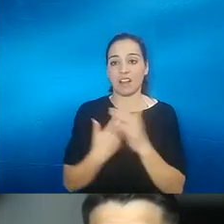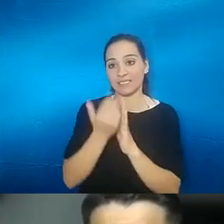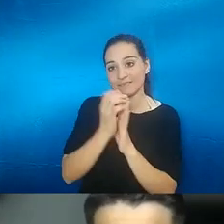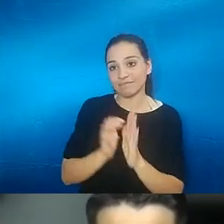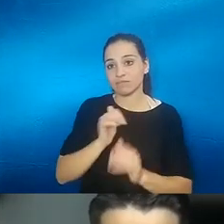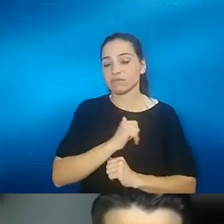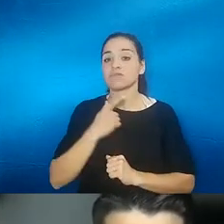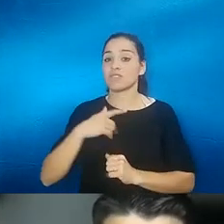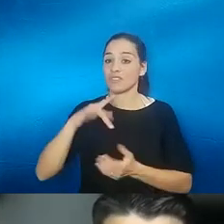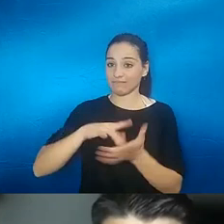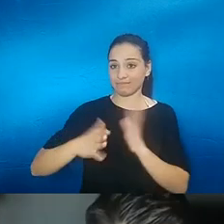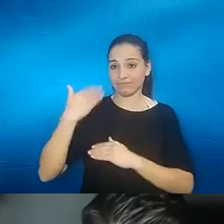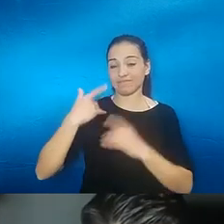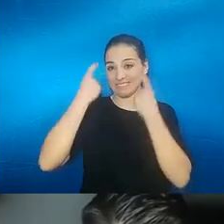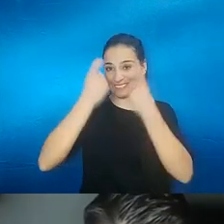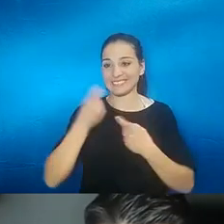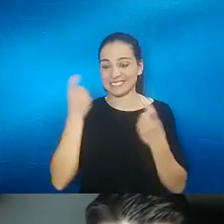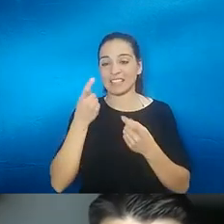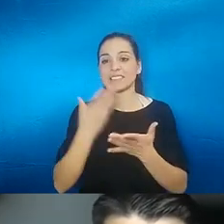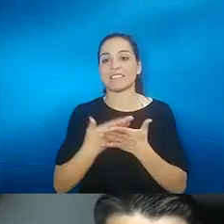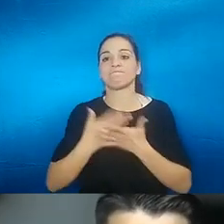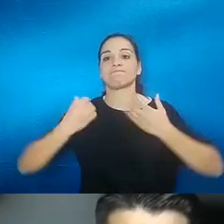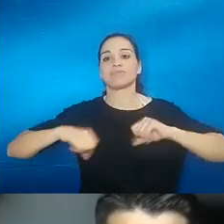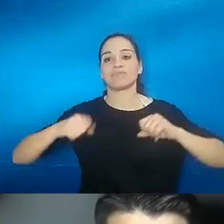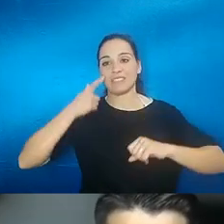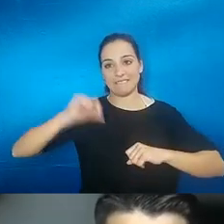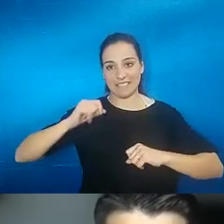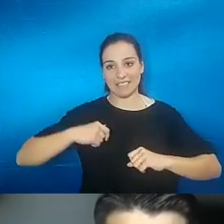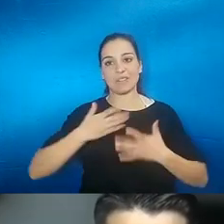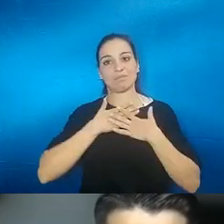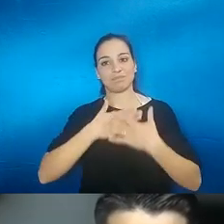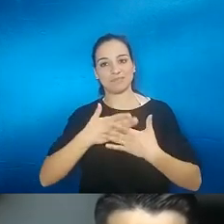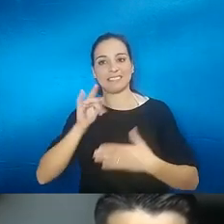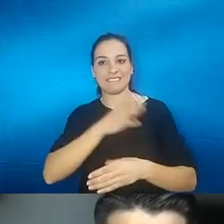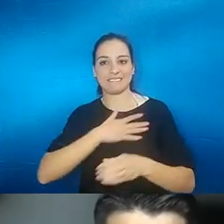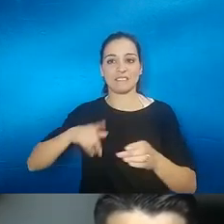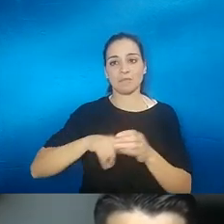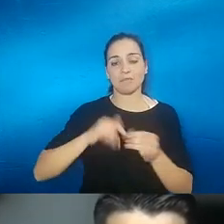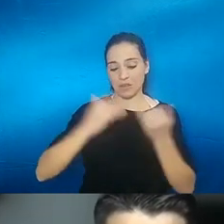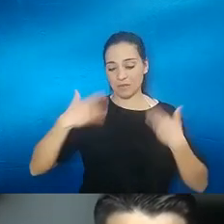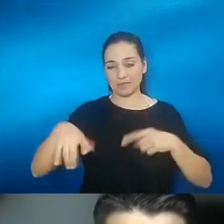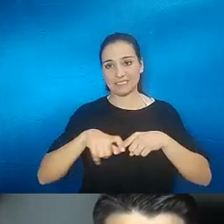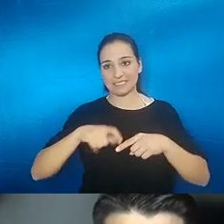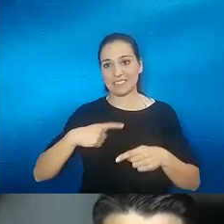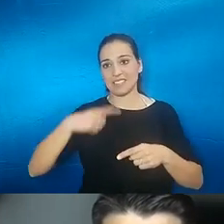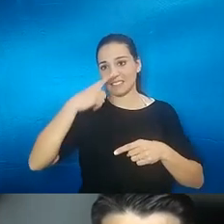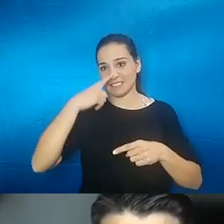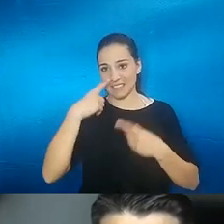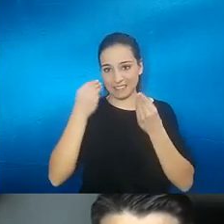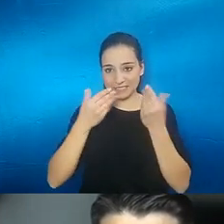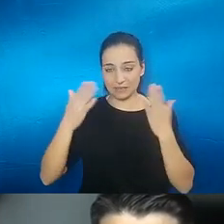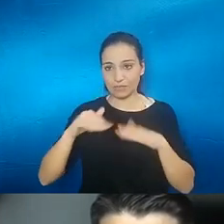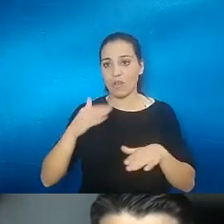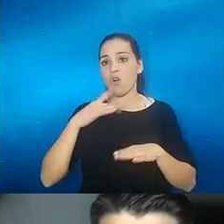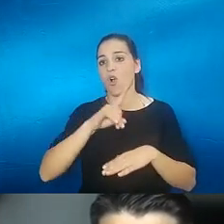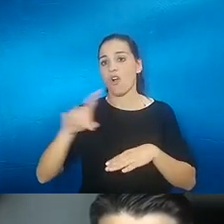clínicos que me ofrecieron pero no se ajustaban a mis características a sus criterios a pesar de tener anosmia total desde hace 11 años mis